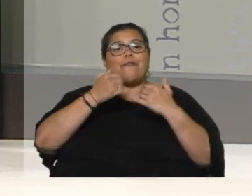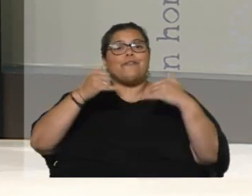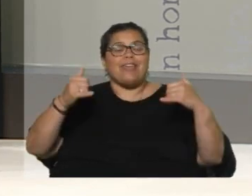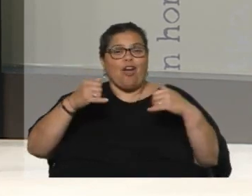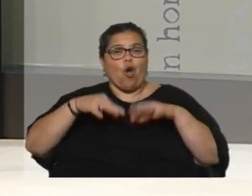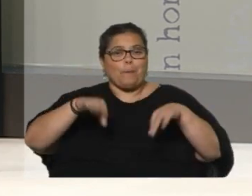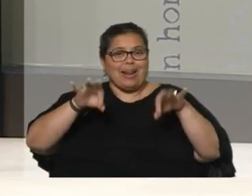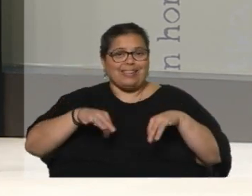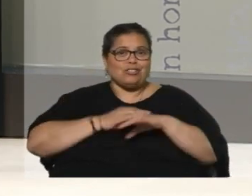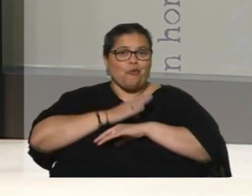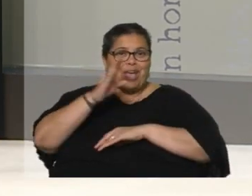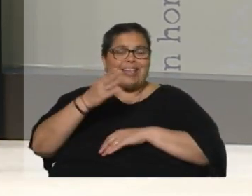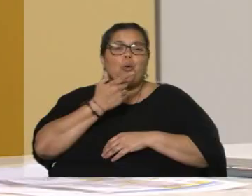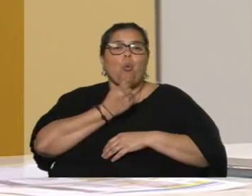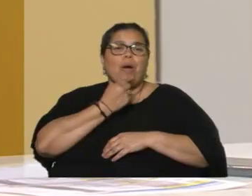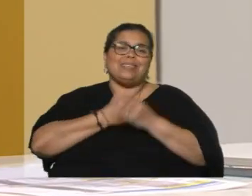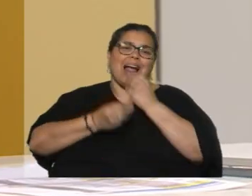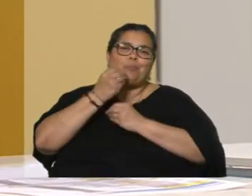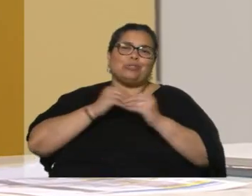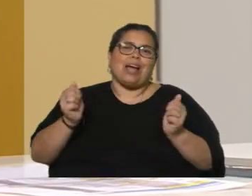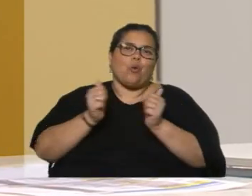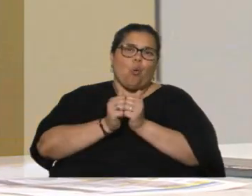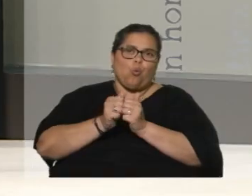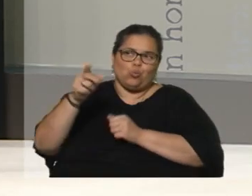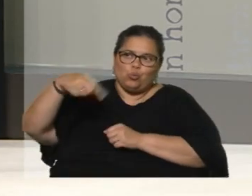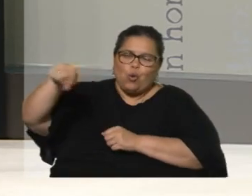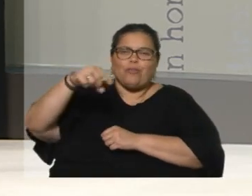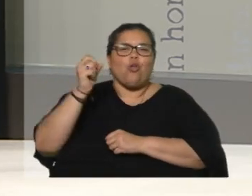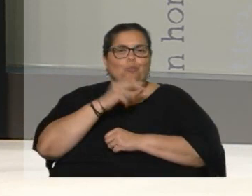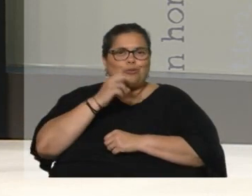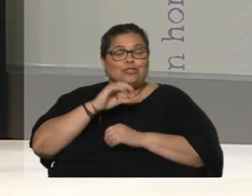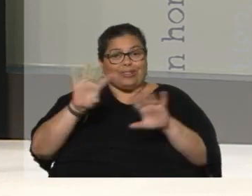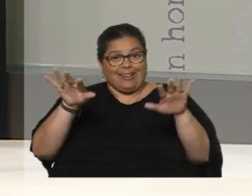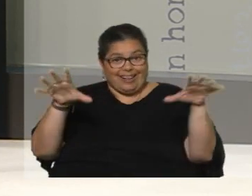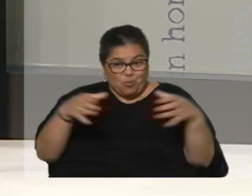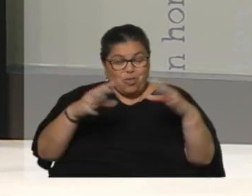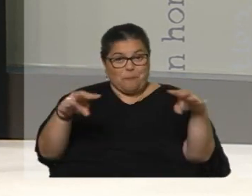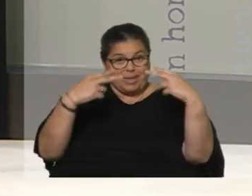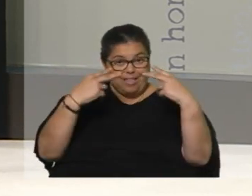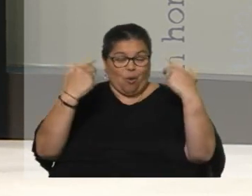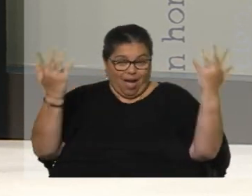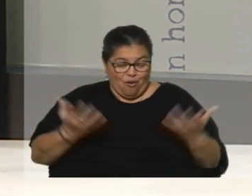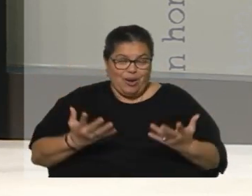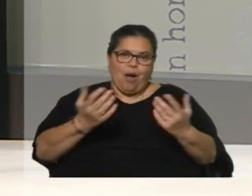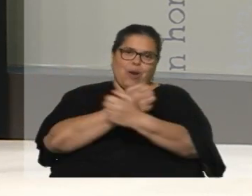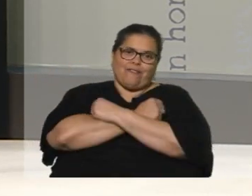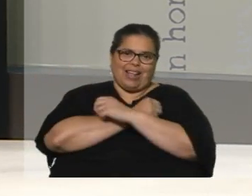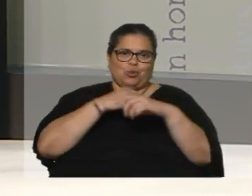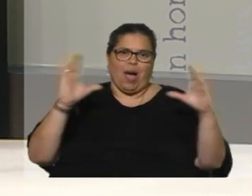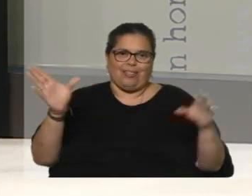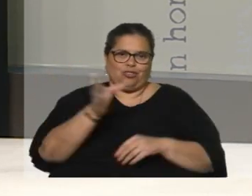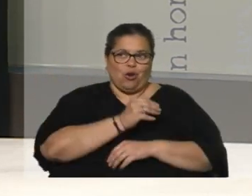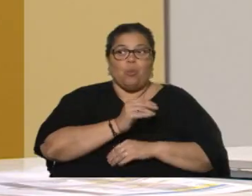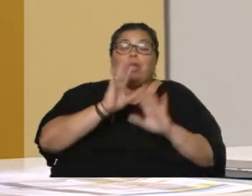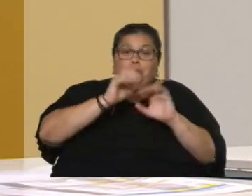menú, que voy a ir a almorzar con ellos, así que a todos los gurises que están reunidos mirándonos en este momento, un abrazo grande para todos ellos. Bueno, si hay